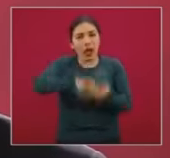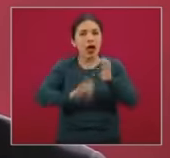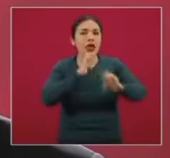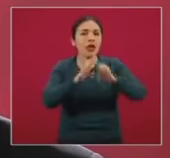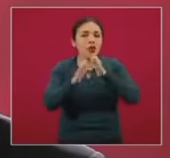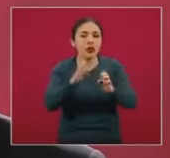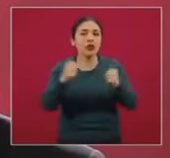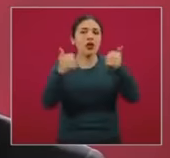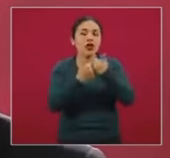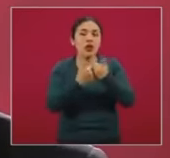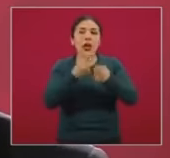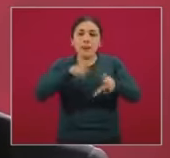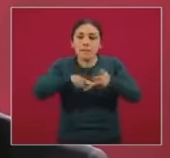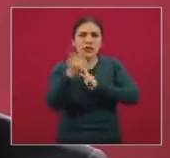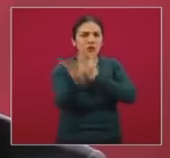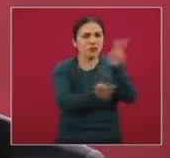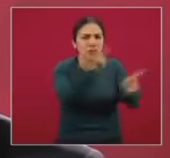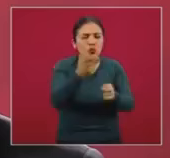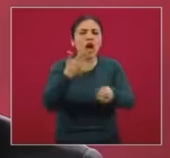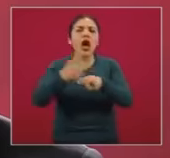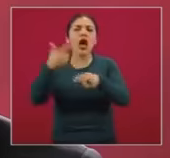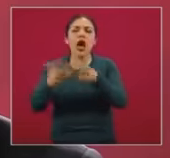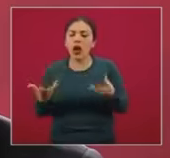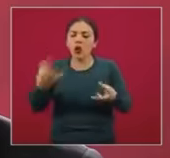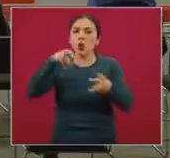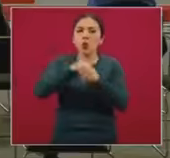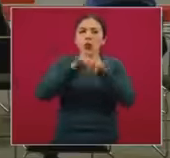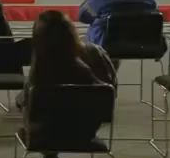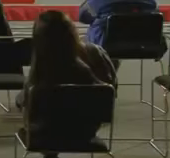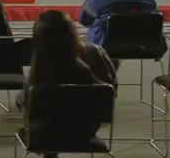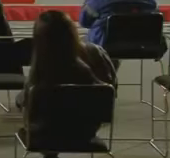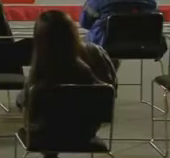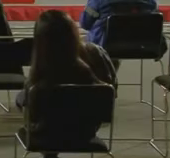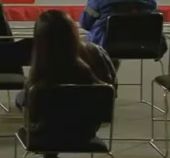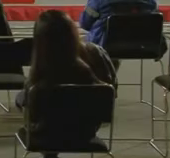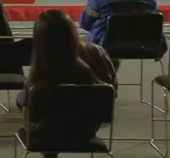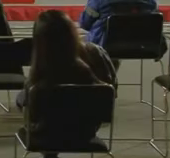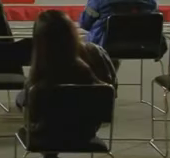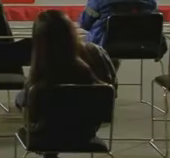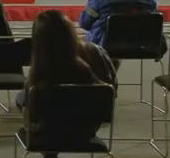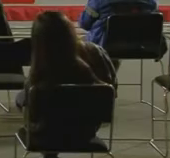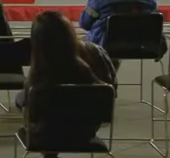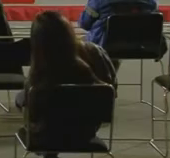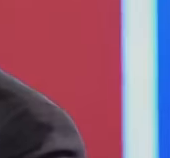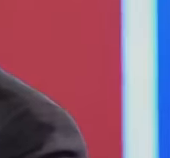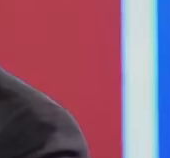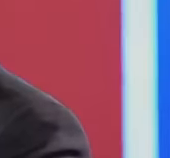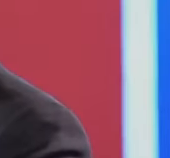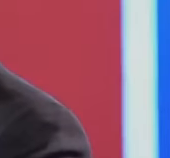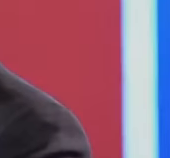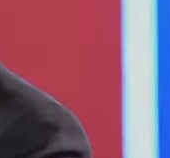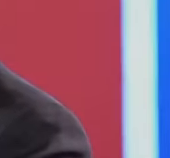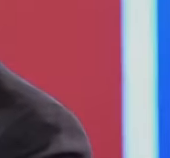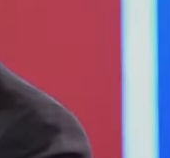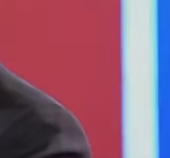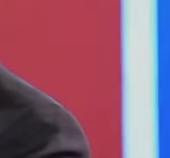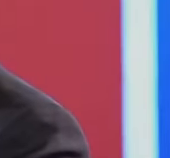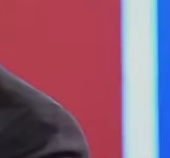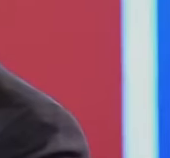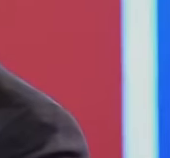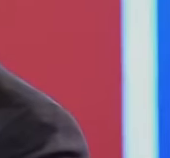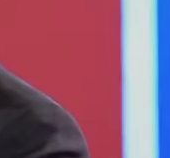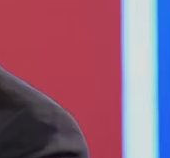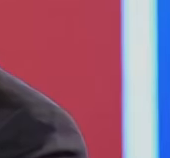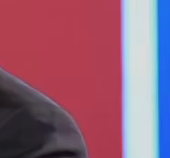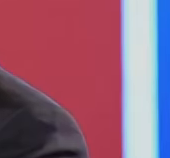desde su levantamiento hasta la integración de los datos y en su momento también el análisis. Comentábamos esta mañana,